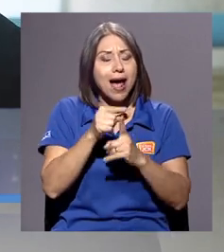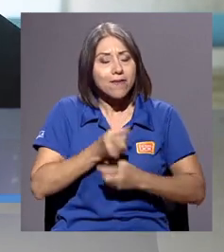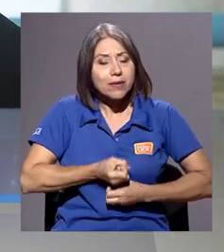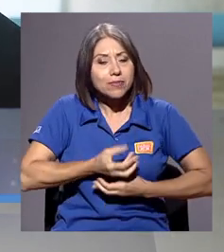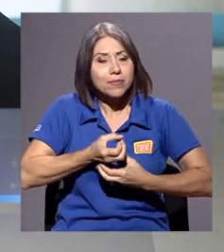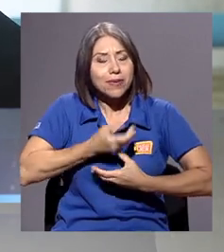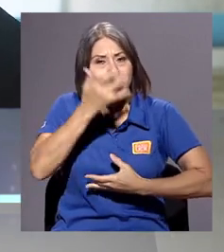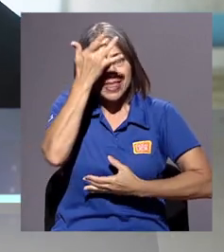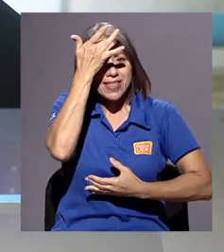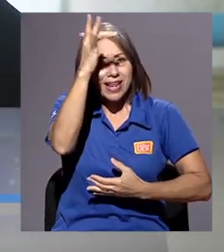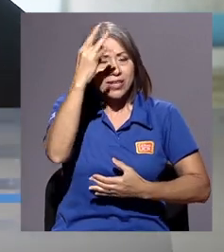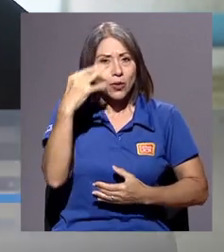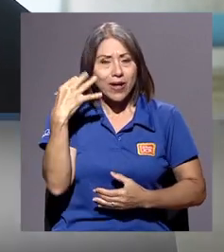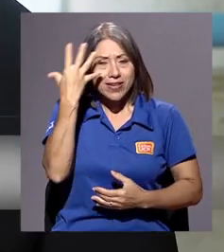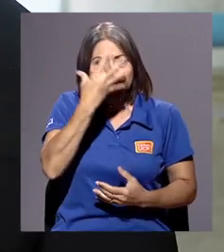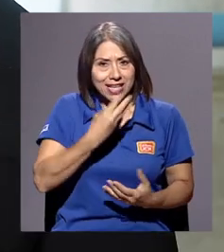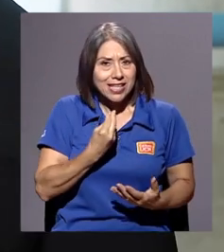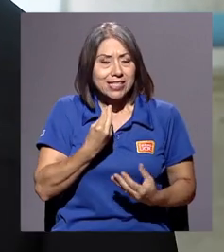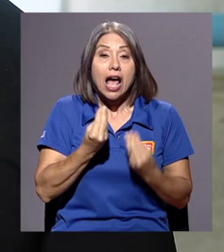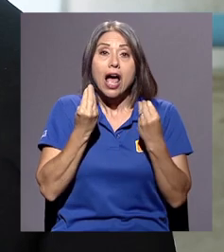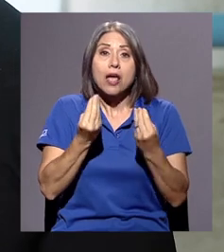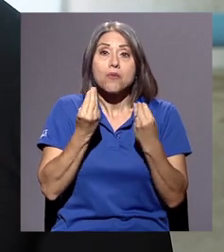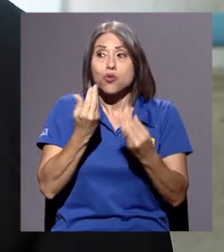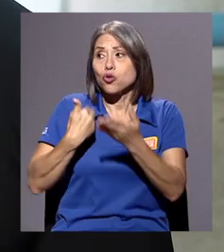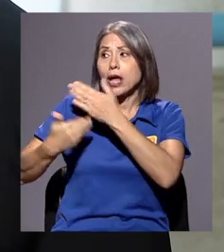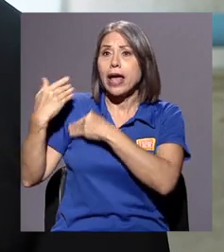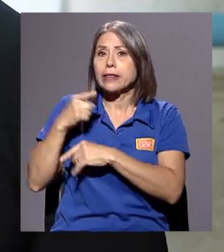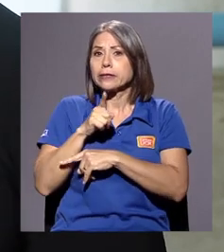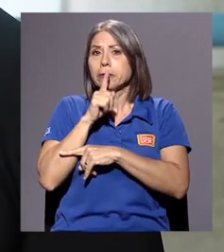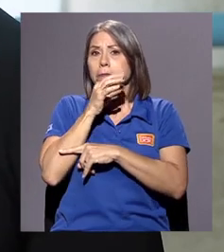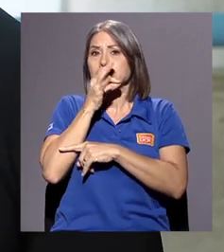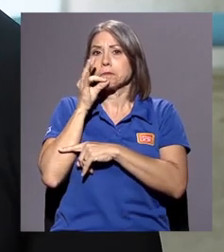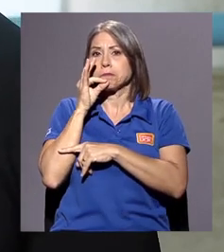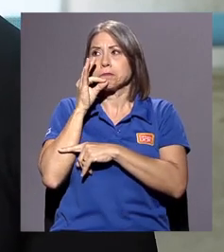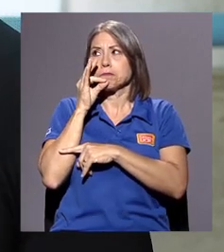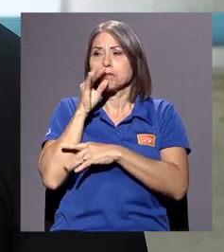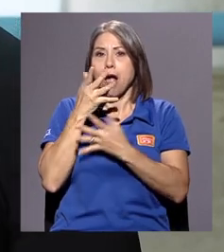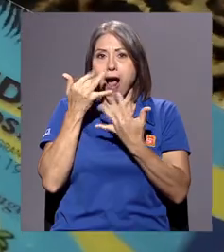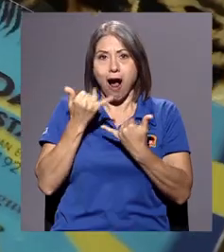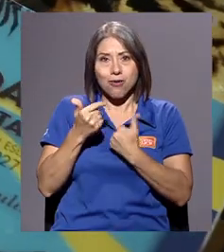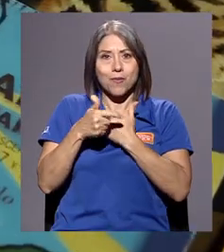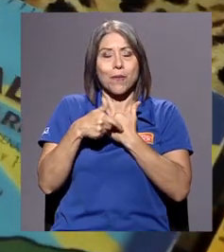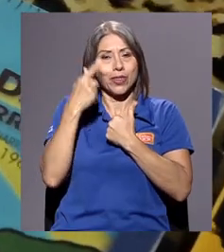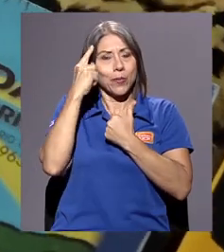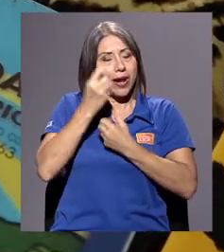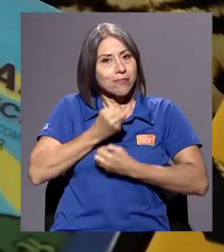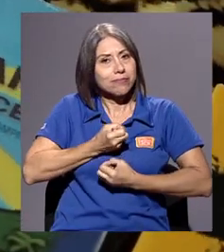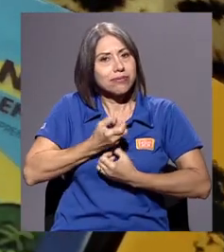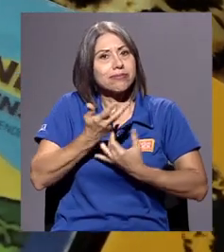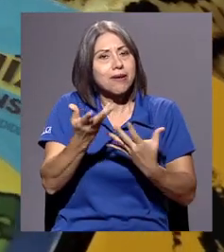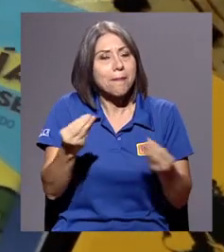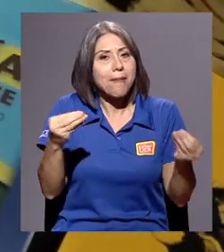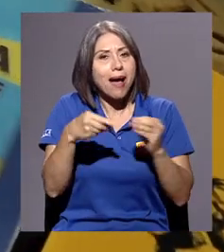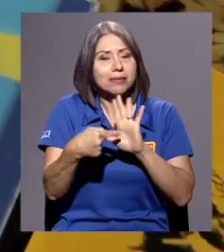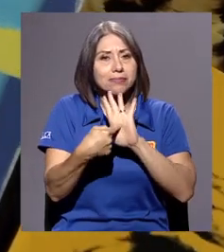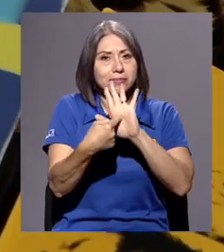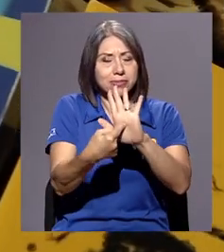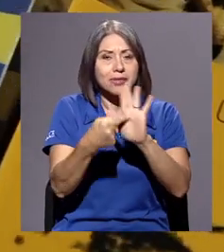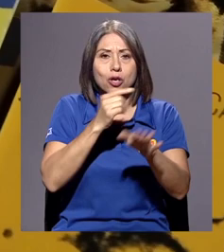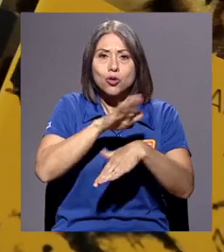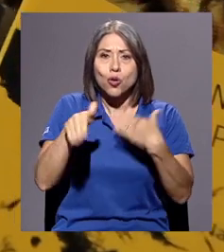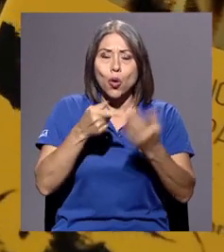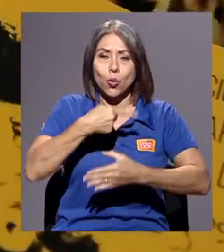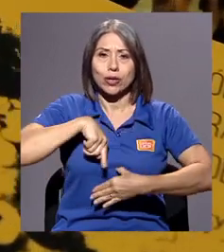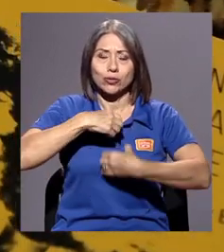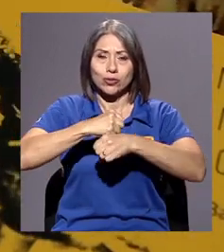belleza. Hay muchísimo que ha estado silenciado, así que yo creo que es el momento preciso para hacer más visible